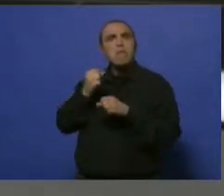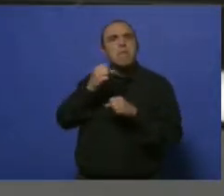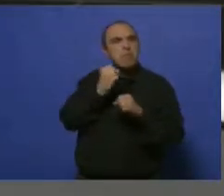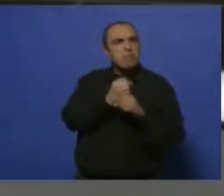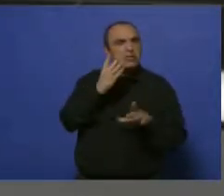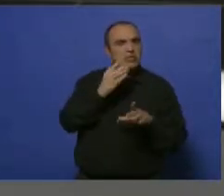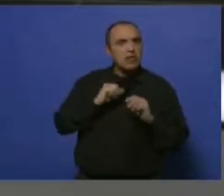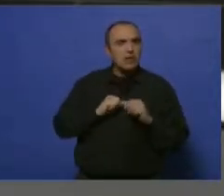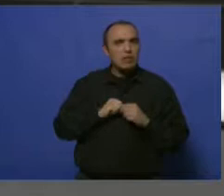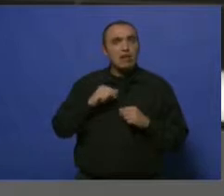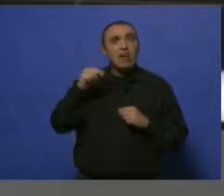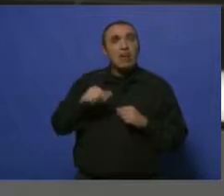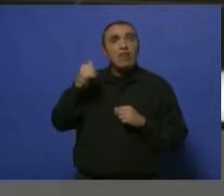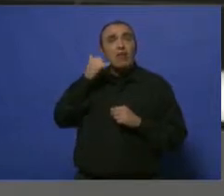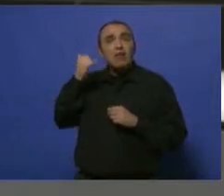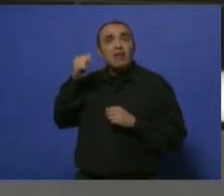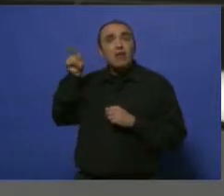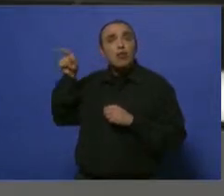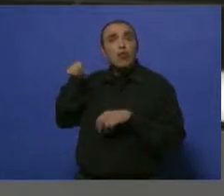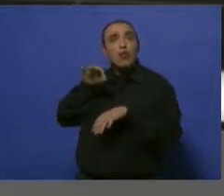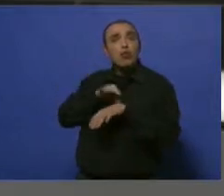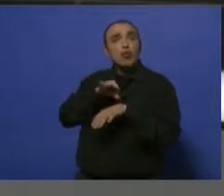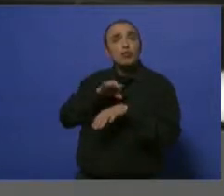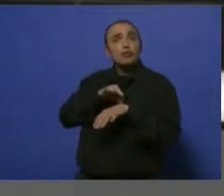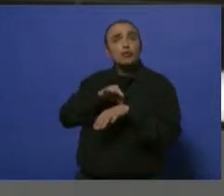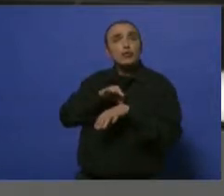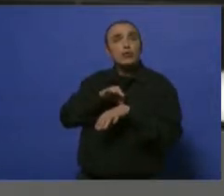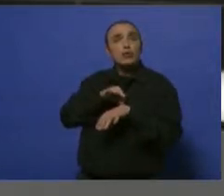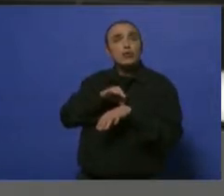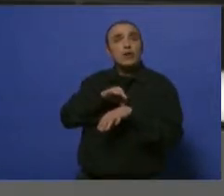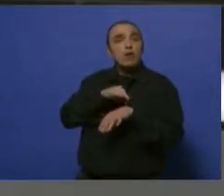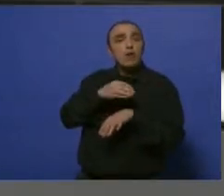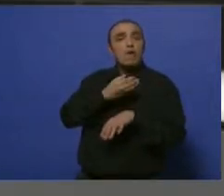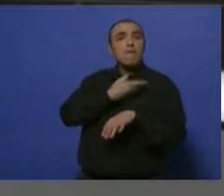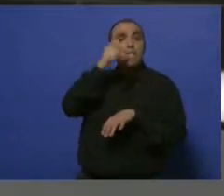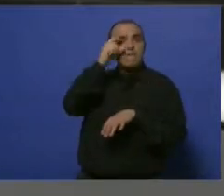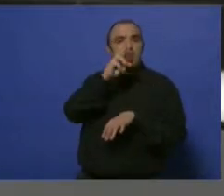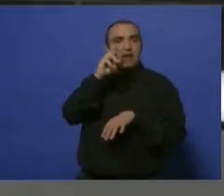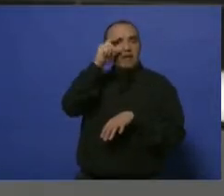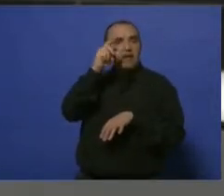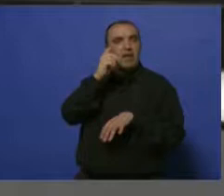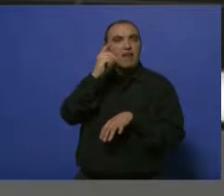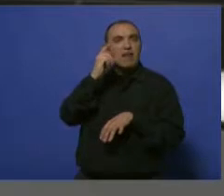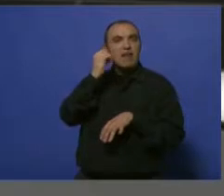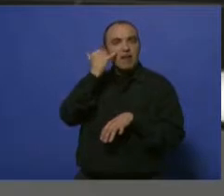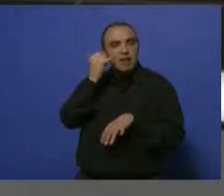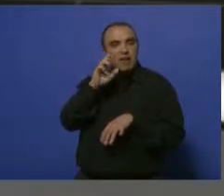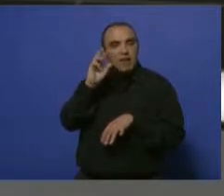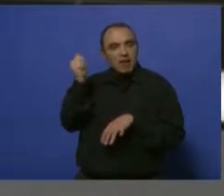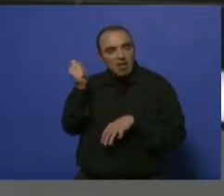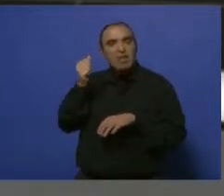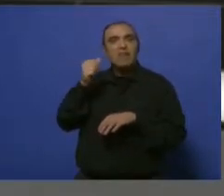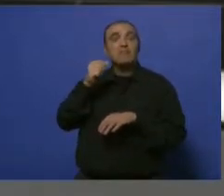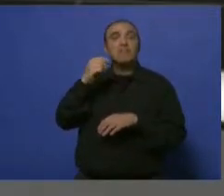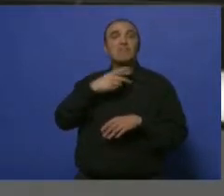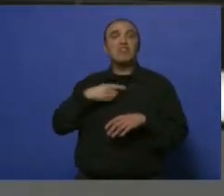línea en estos momentos a la doctora Silvia Ferreira, ella es directora del Hospital Pediátrico de Córdoba, está en vivo y en directo para